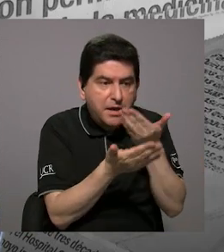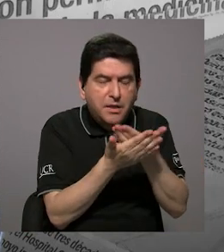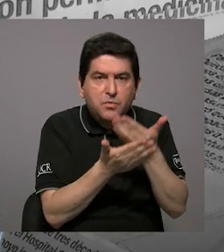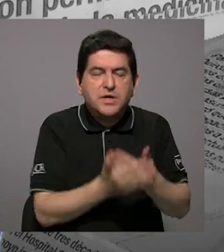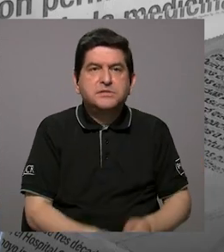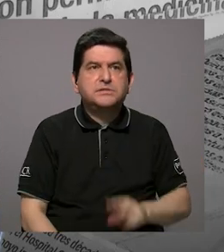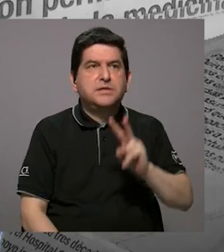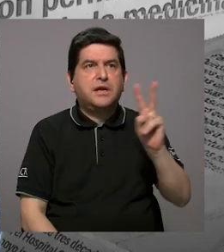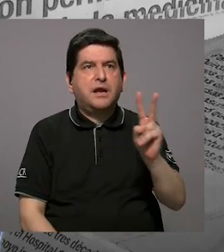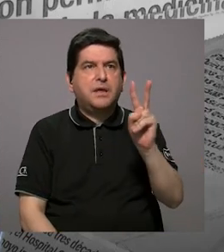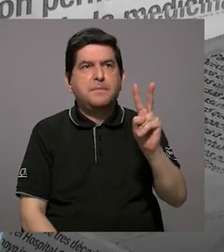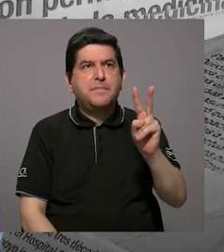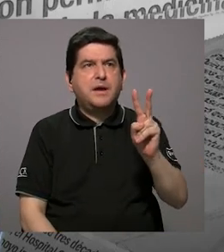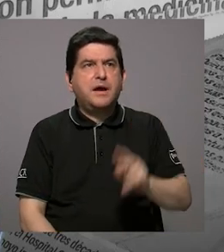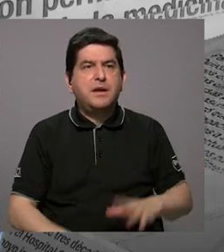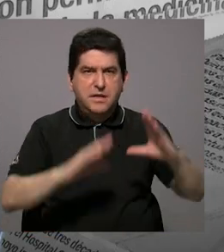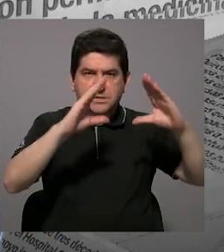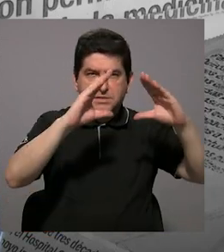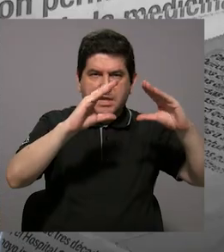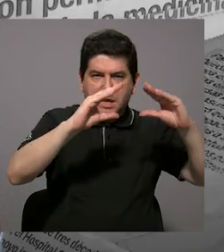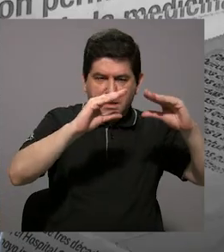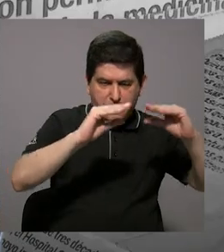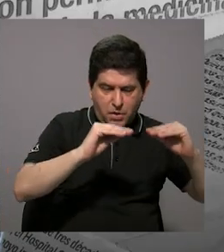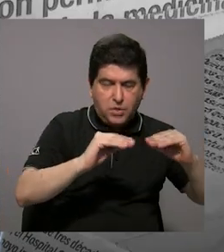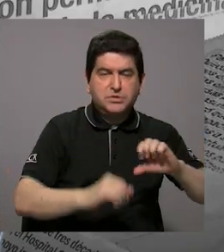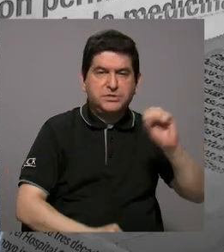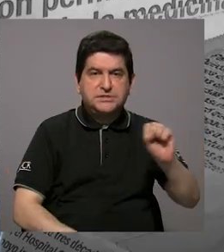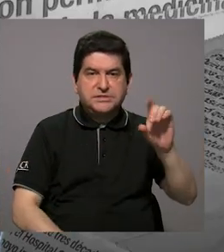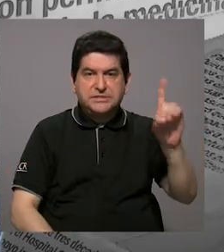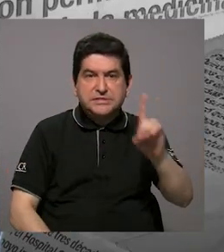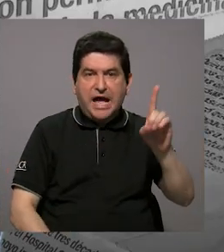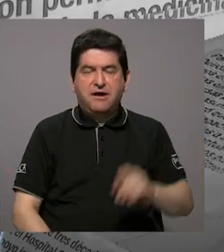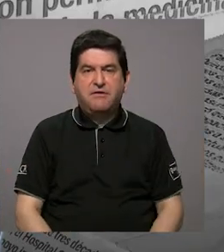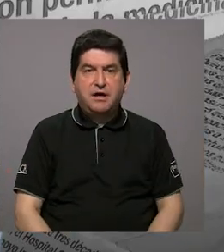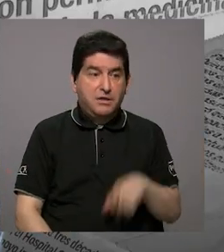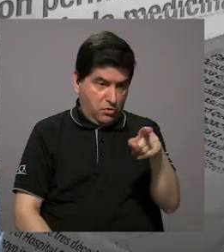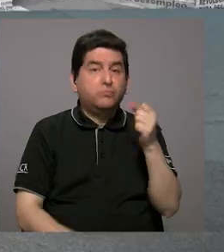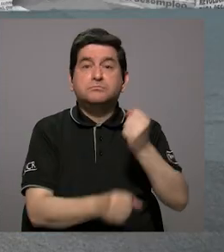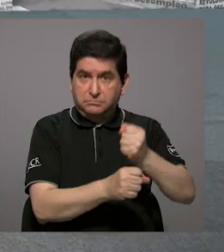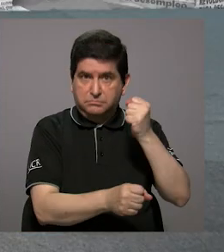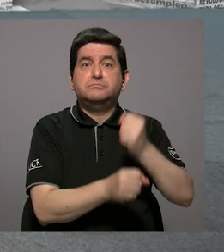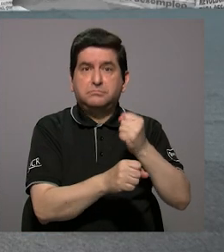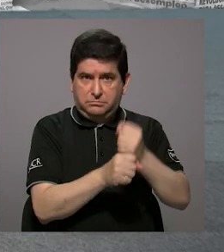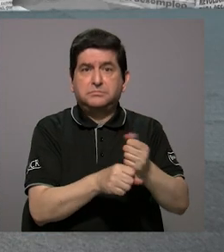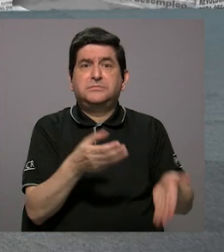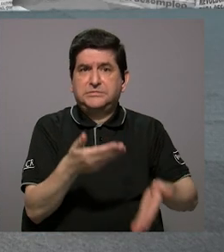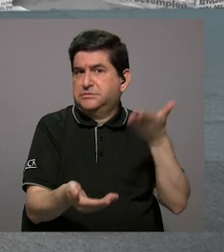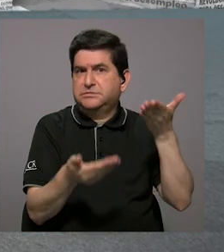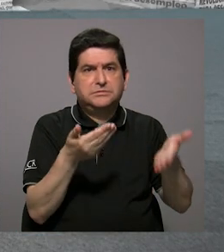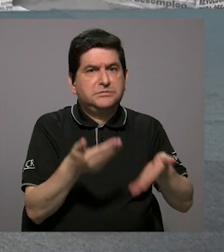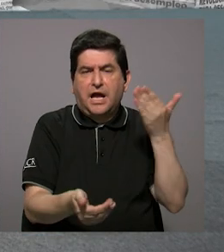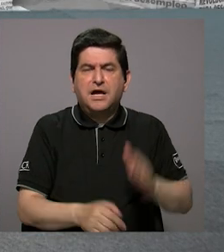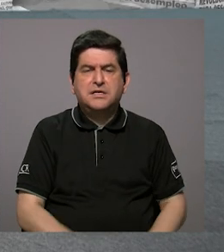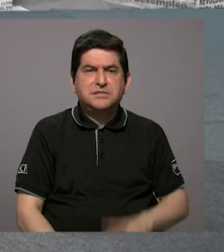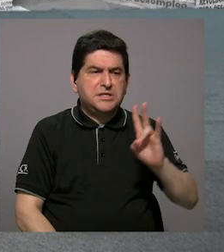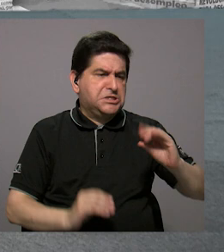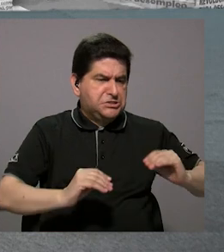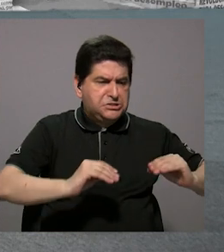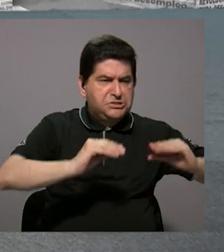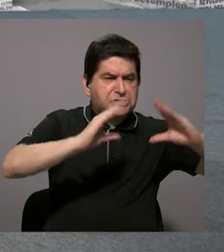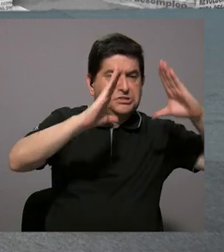primeras muestras entraron un viernes en la tarde-noche, sábado y domingo, se estuvo trabajando casi que de